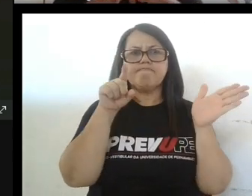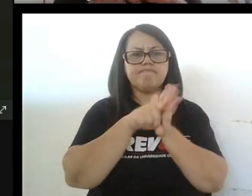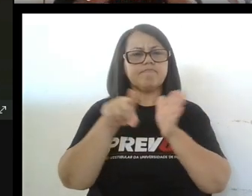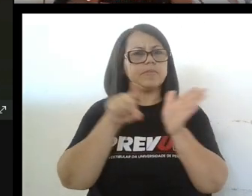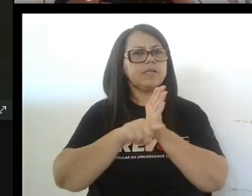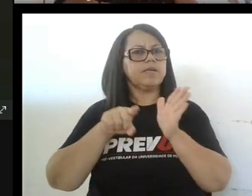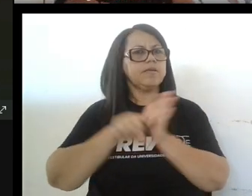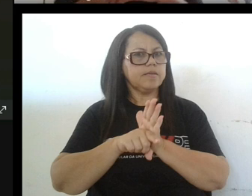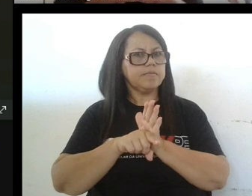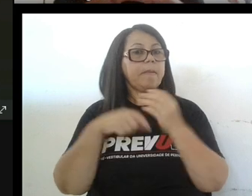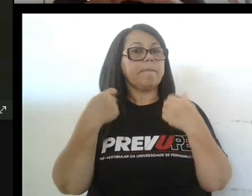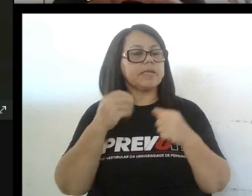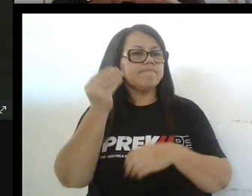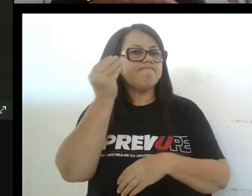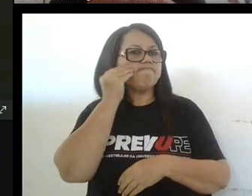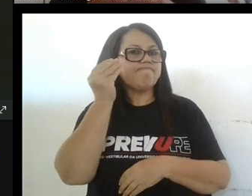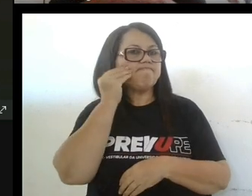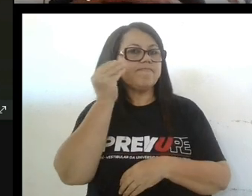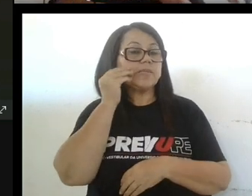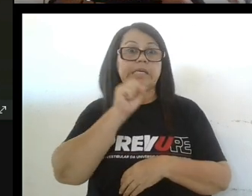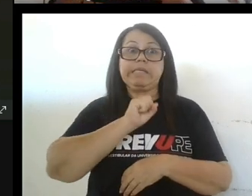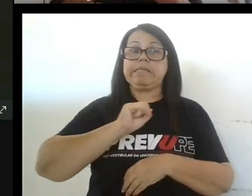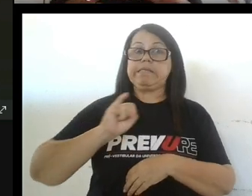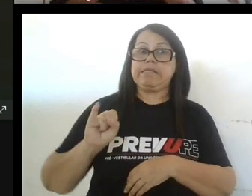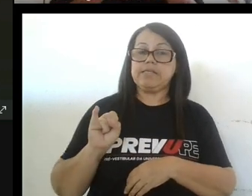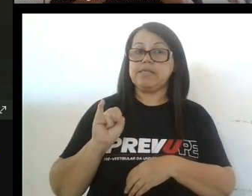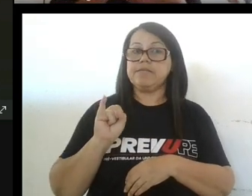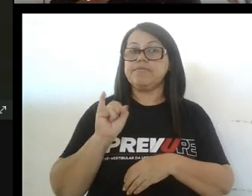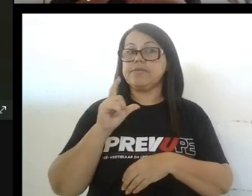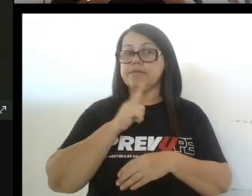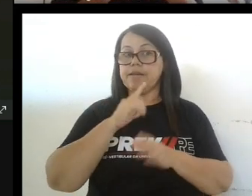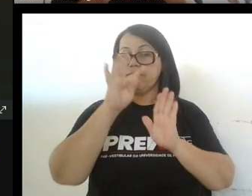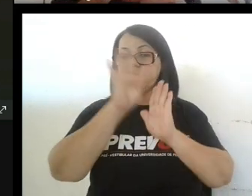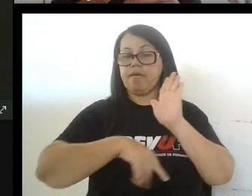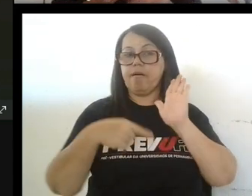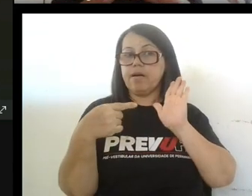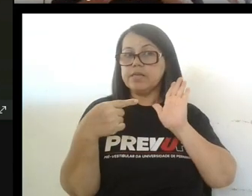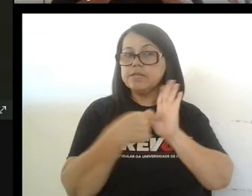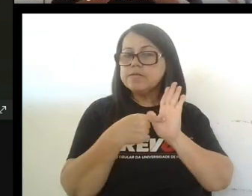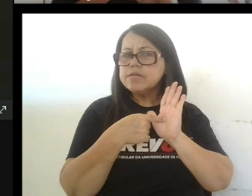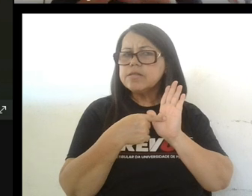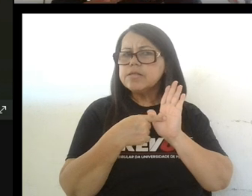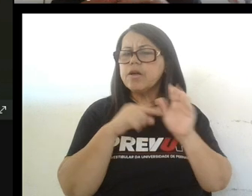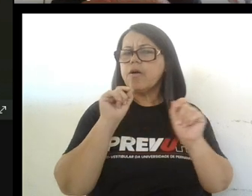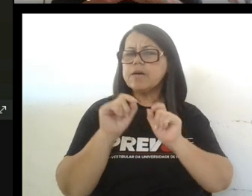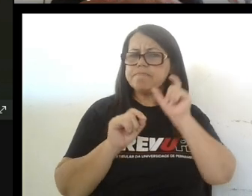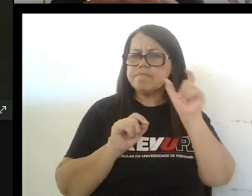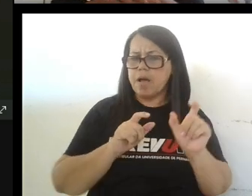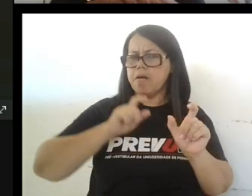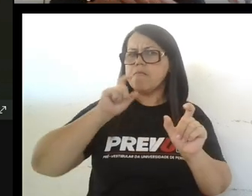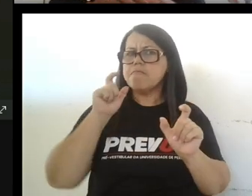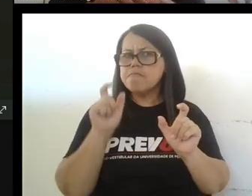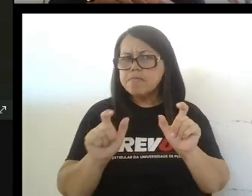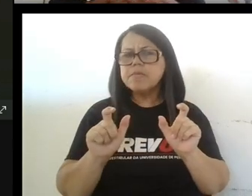cuestiones hay que observar muy bien si hay por ahí en ese texto la presencia de los